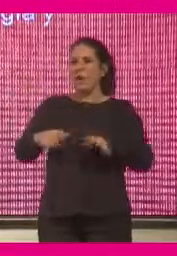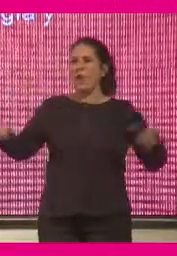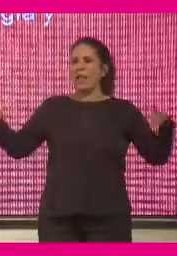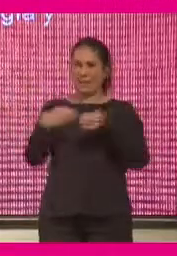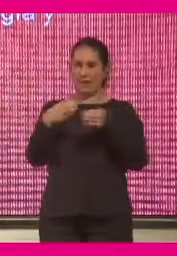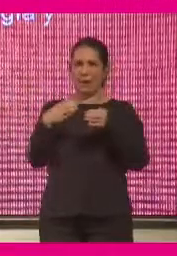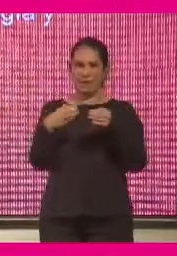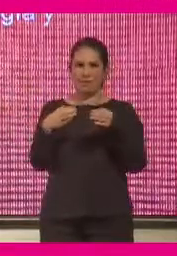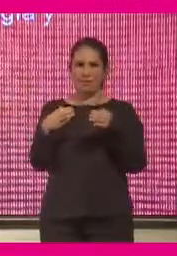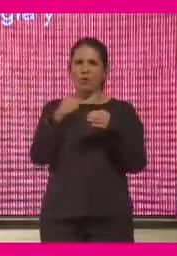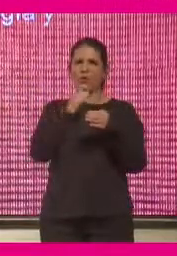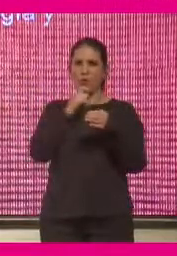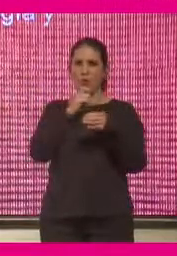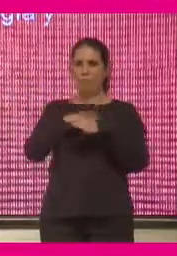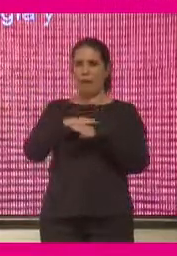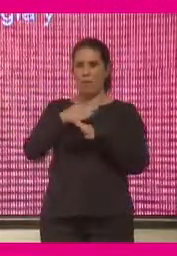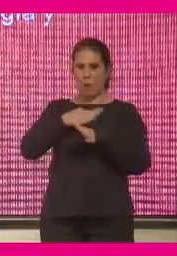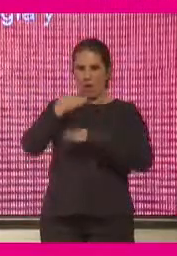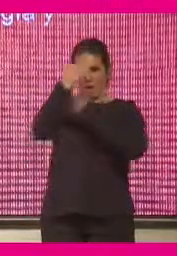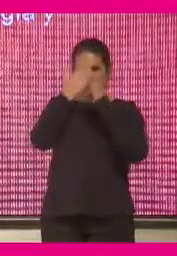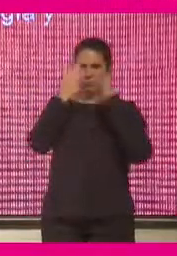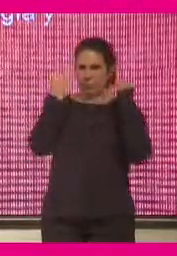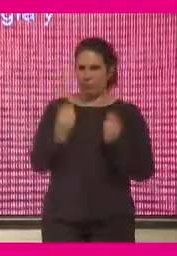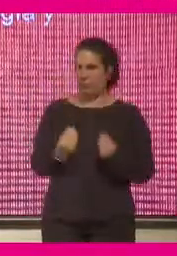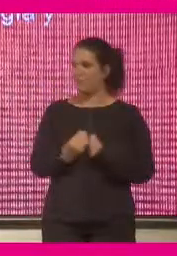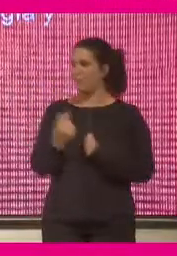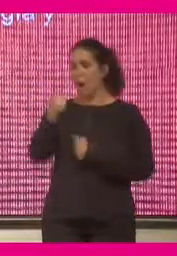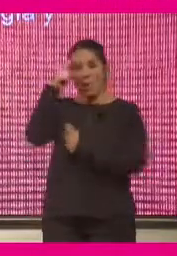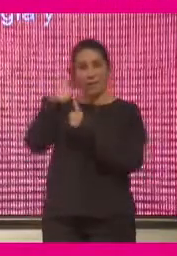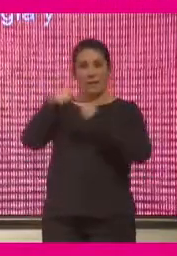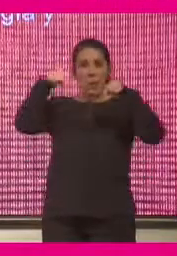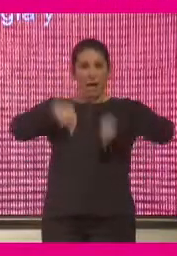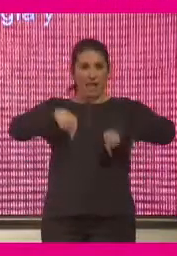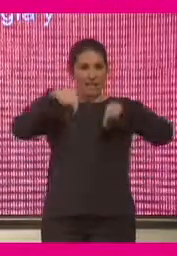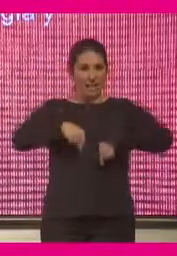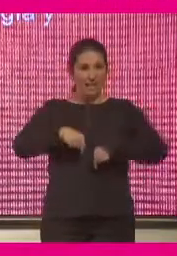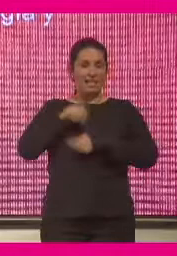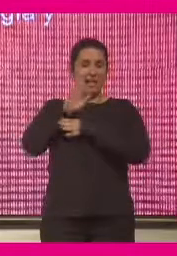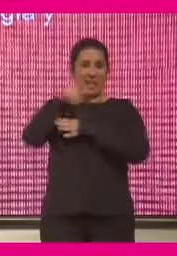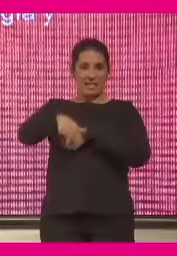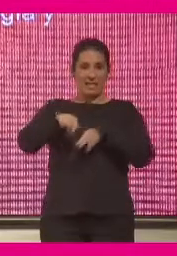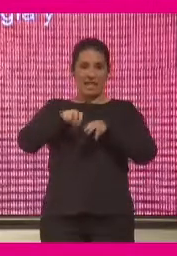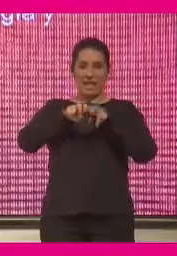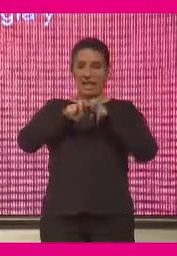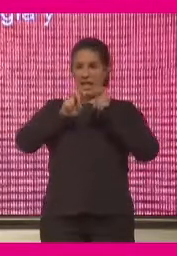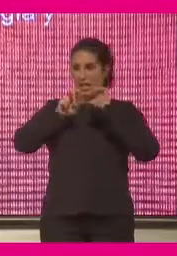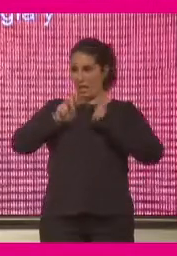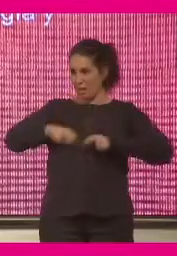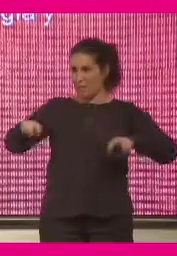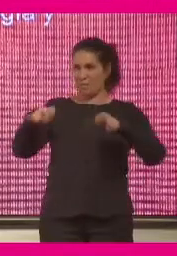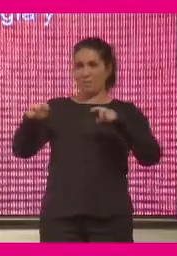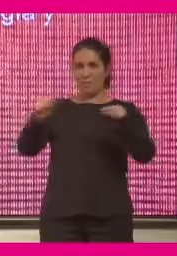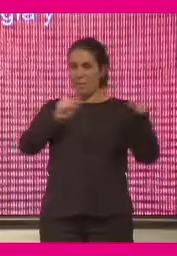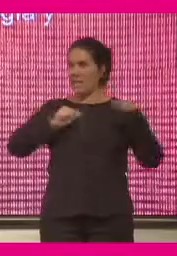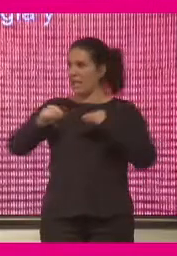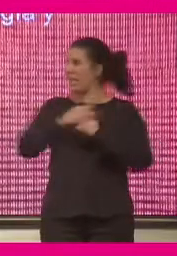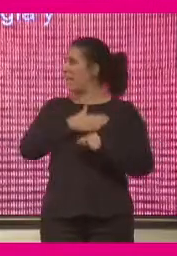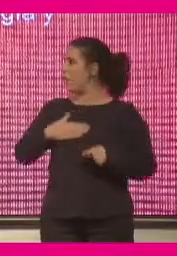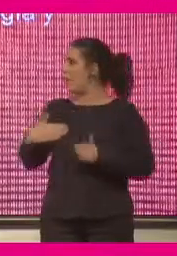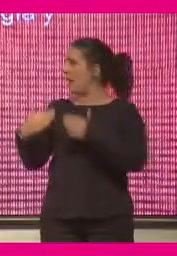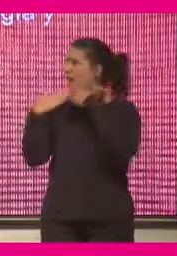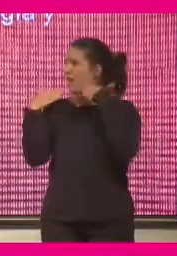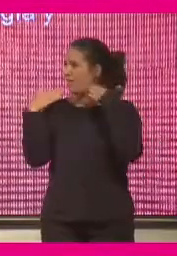para poder abordarla mejor. Bueno, pues ese es el objetivo que nos vamos a proponer en esta mesa, que quiero agradecer ya la